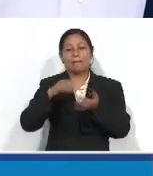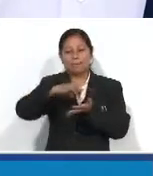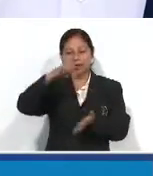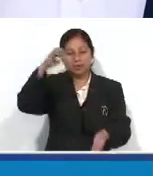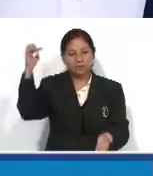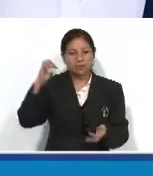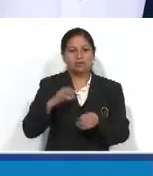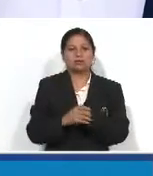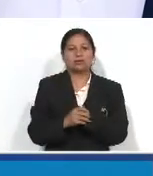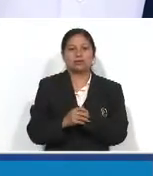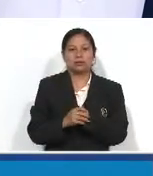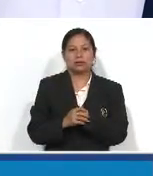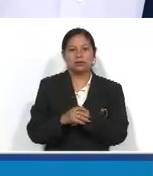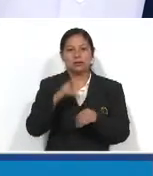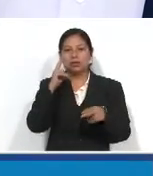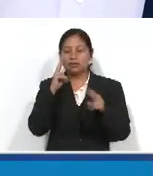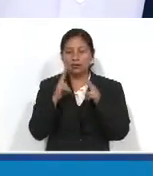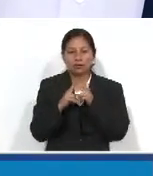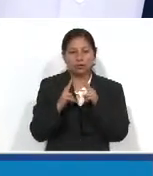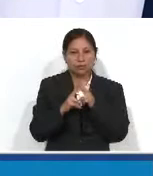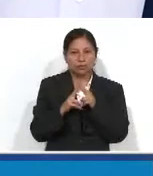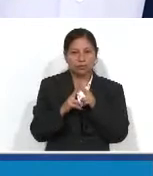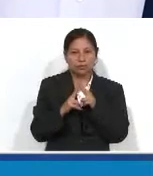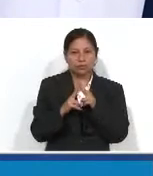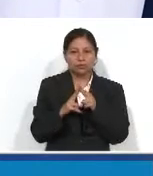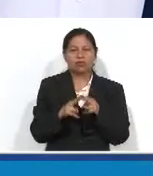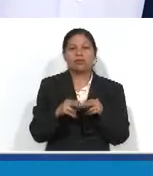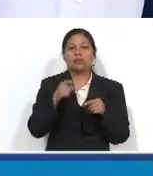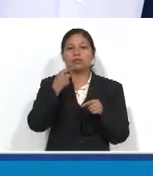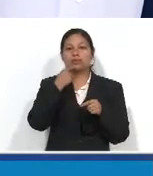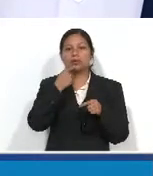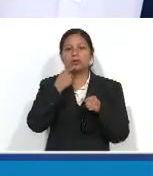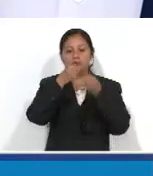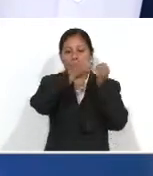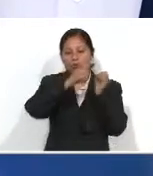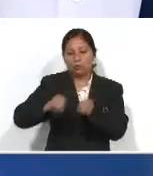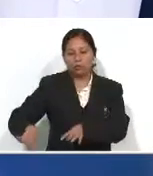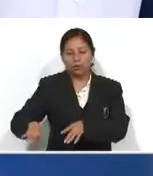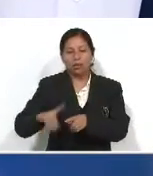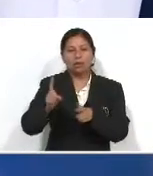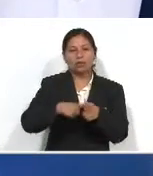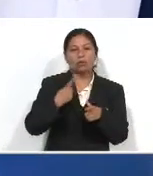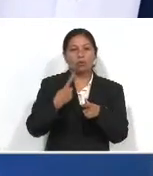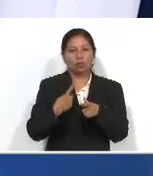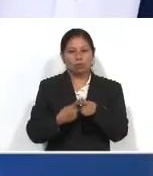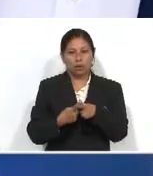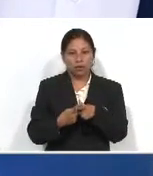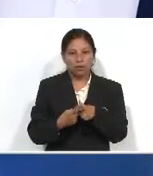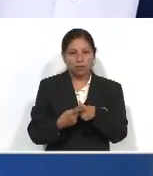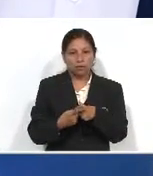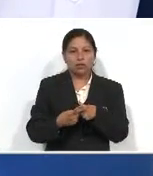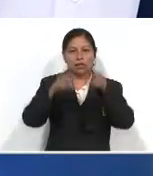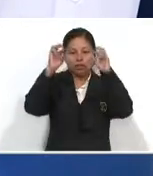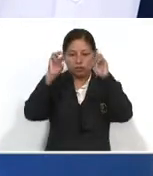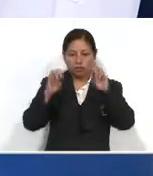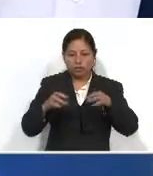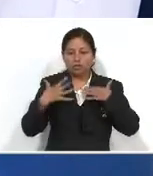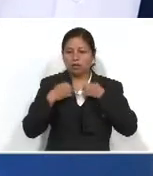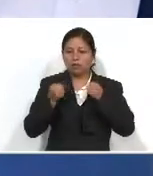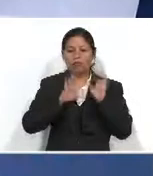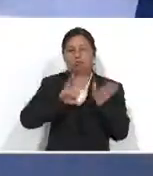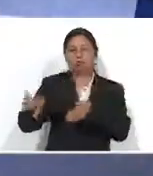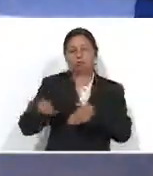e identificamos, constatamos el abandono en el cual se encontraba el personal de salud.